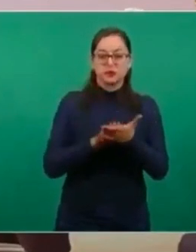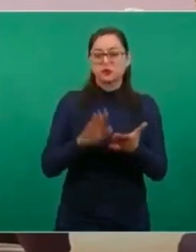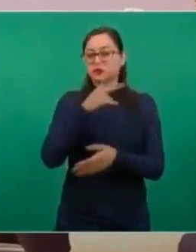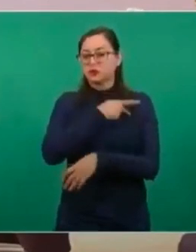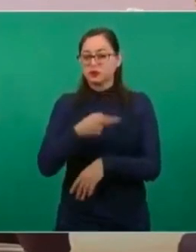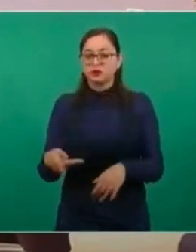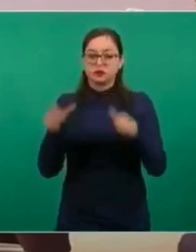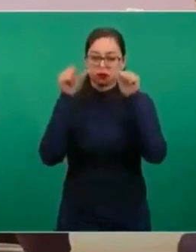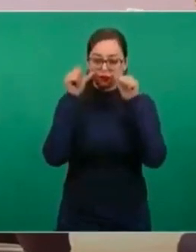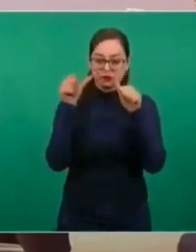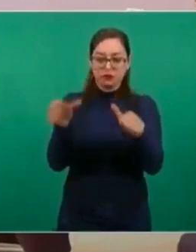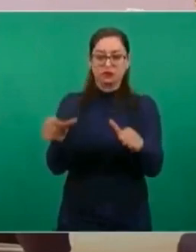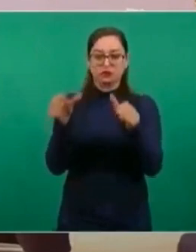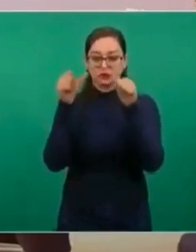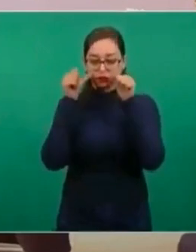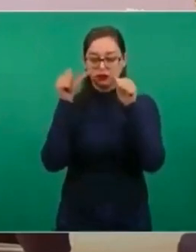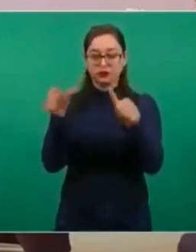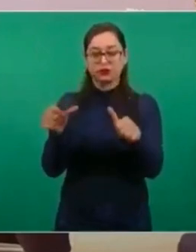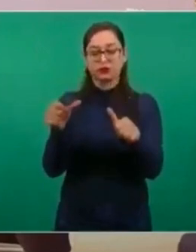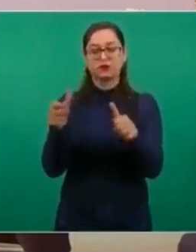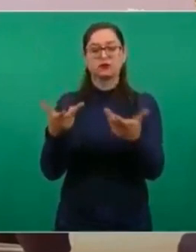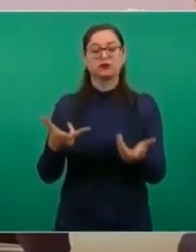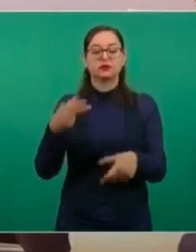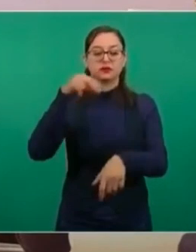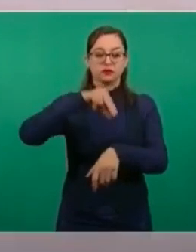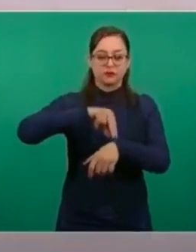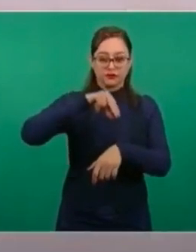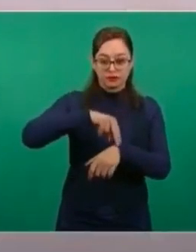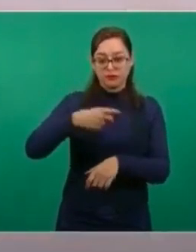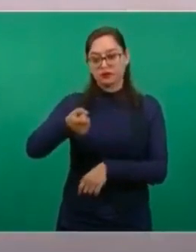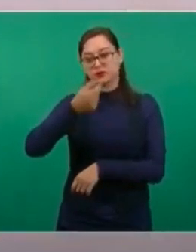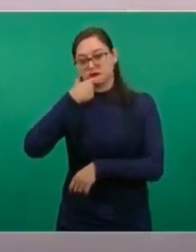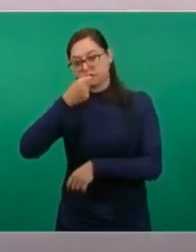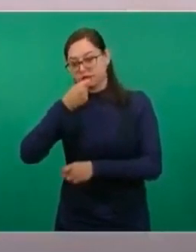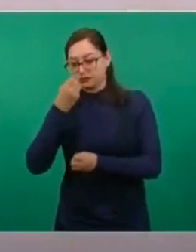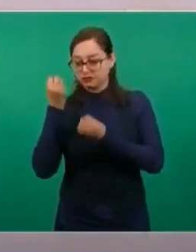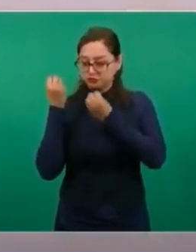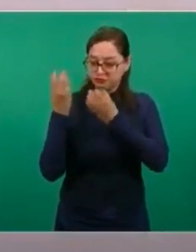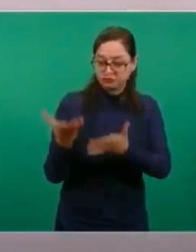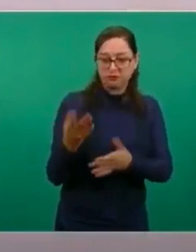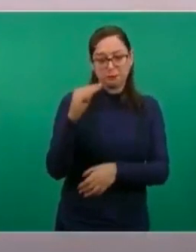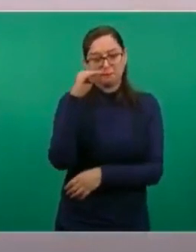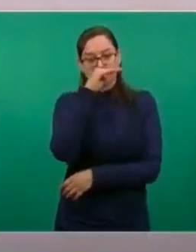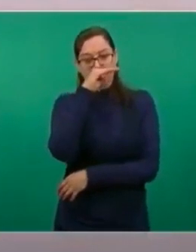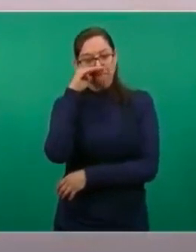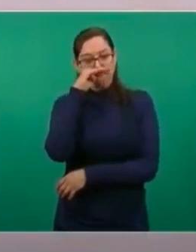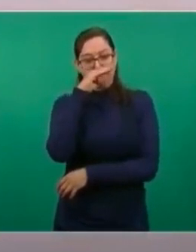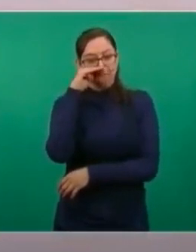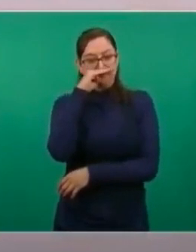pobre, y es atención médica y medicamentos gratuitos.